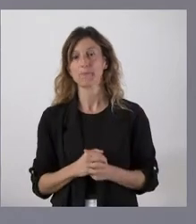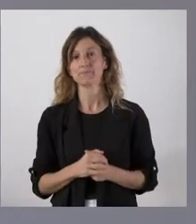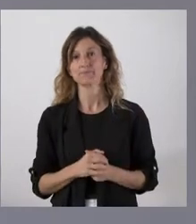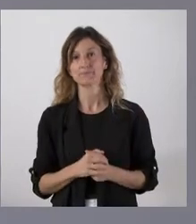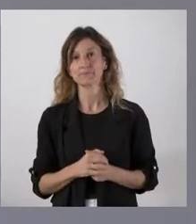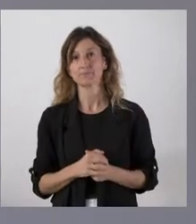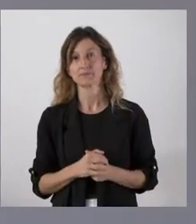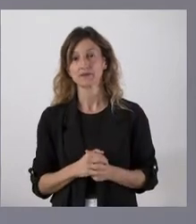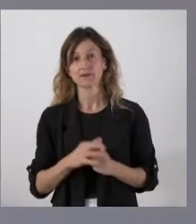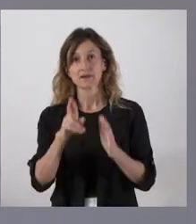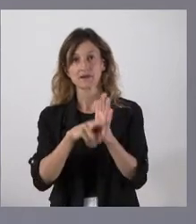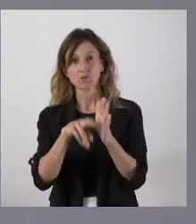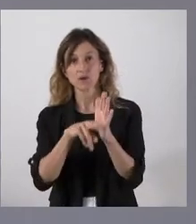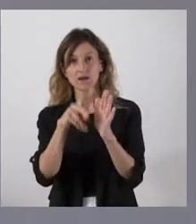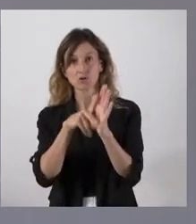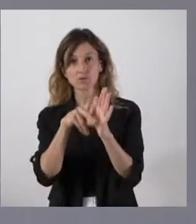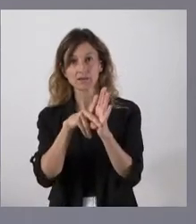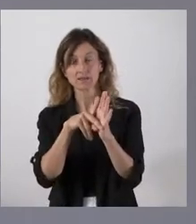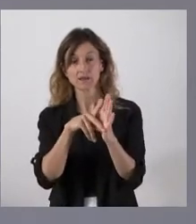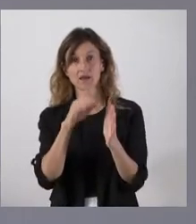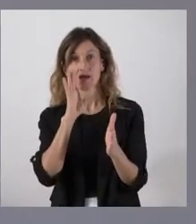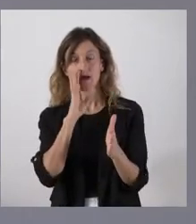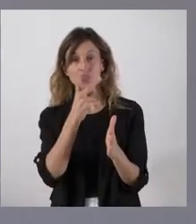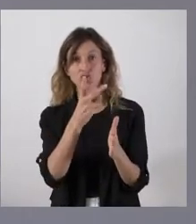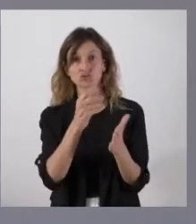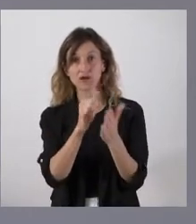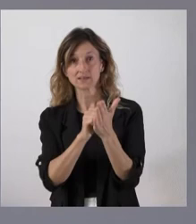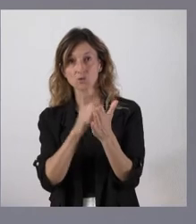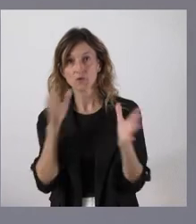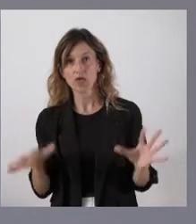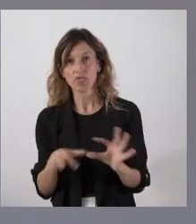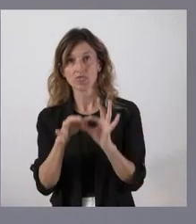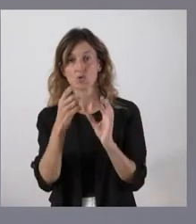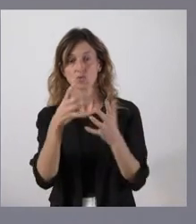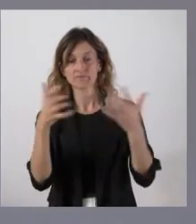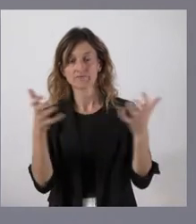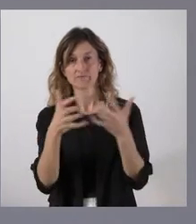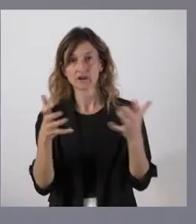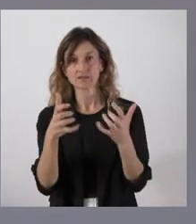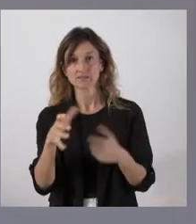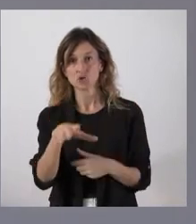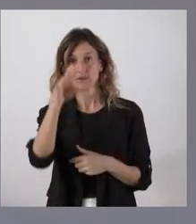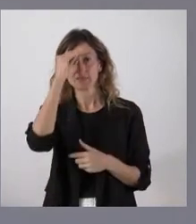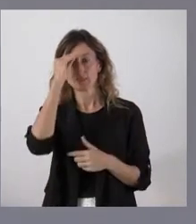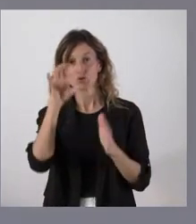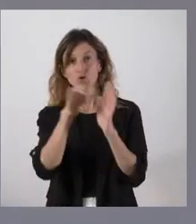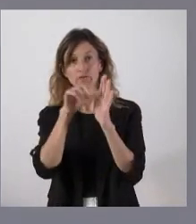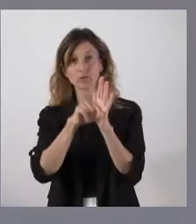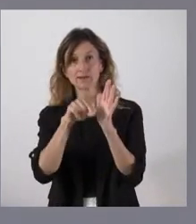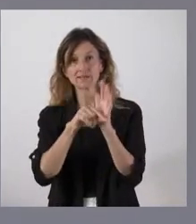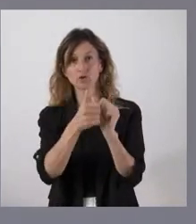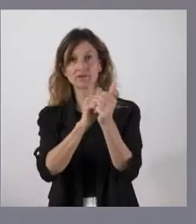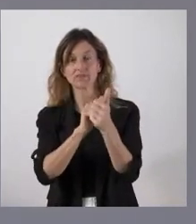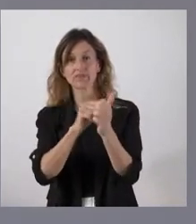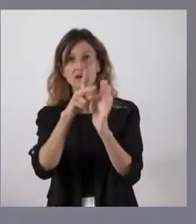regularlo normativamente integrando dos artículos en uno solo y una redacción que yo creo por lo que nos informan el Código Ético ha tomado como referencia la